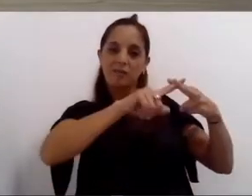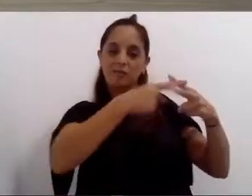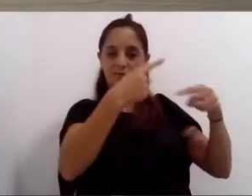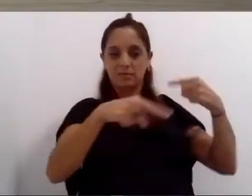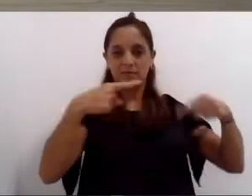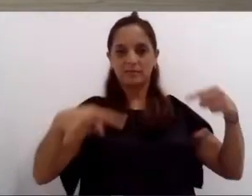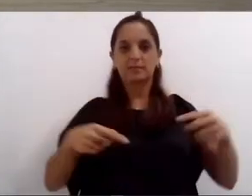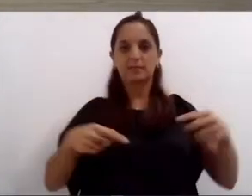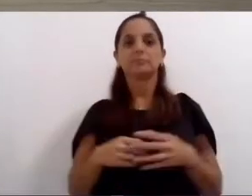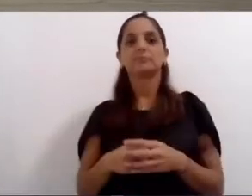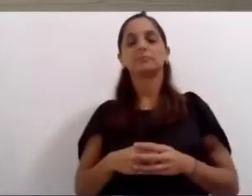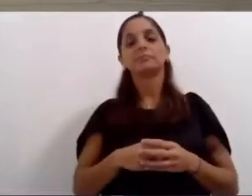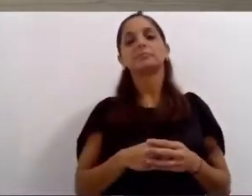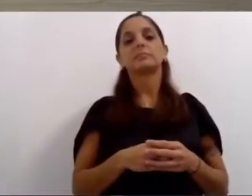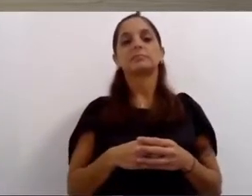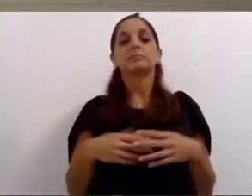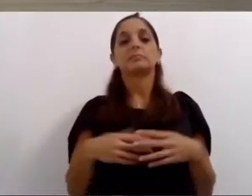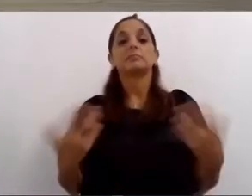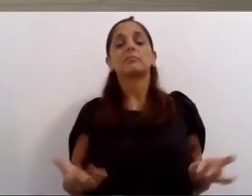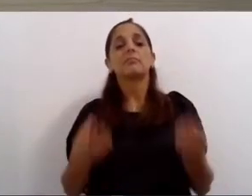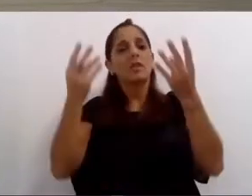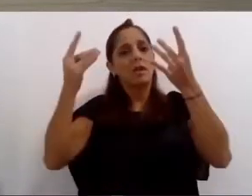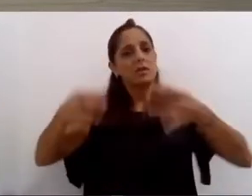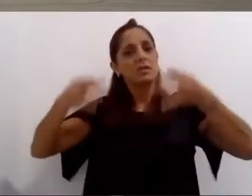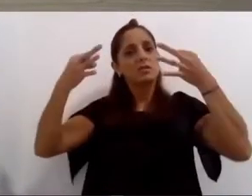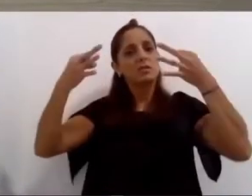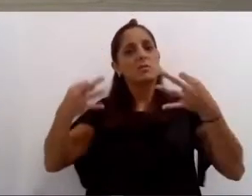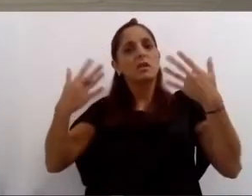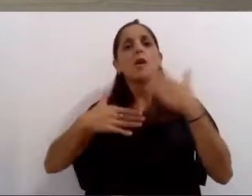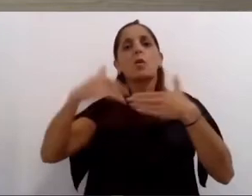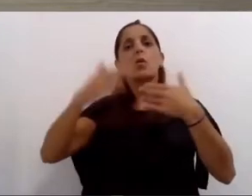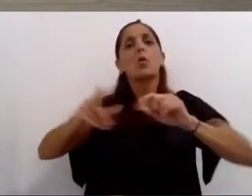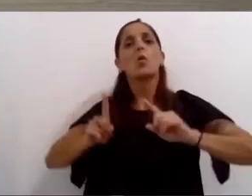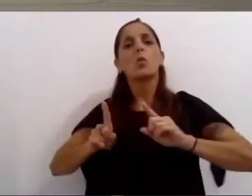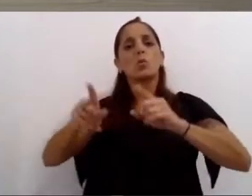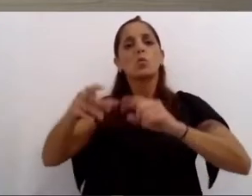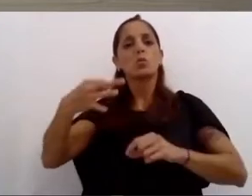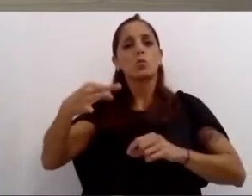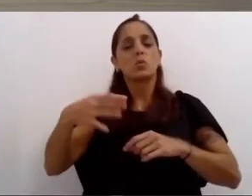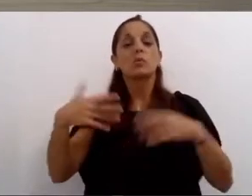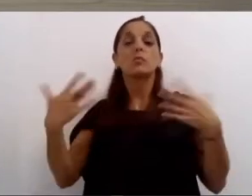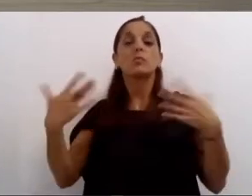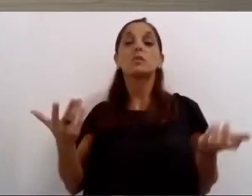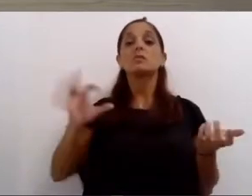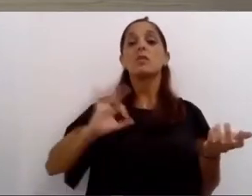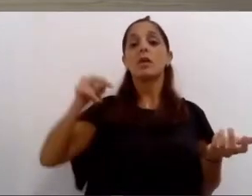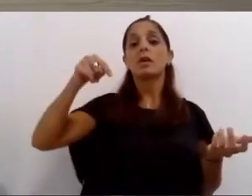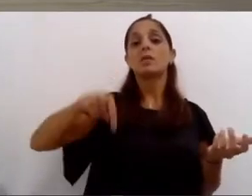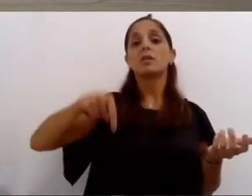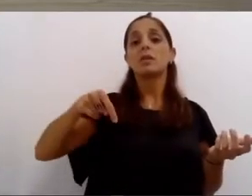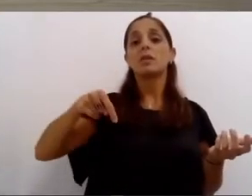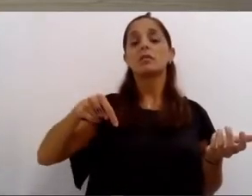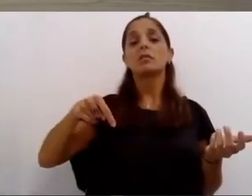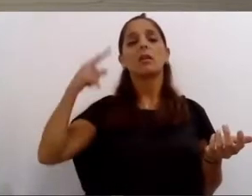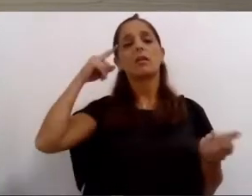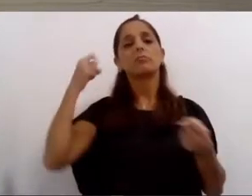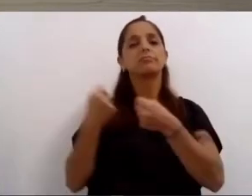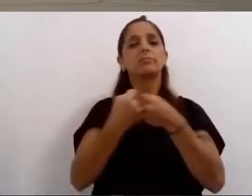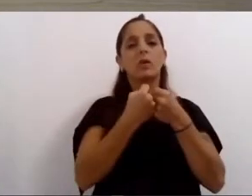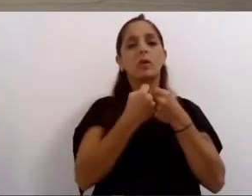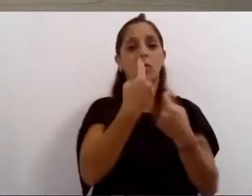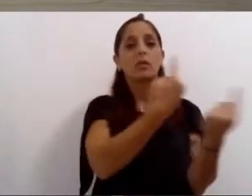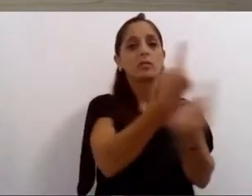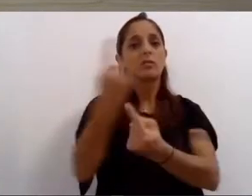Administrar bien es hacer que las obras duren. Por eso este año con el acuerdo de ustedes modificamos la ordenanza de apertura de la vía